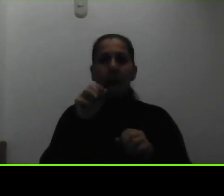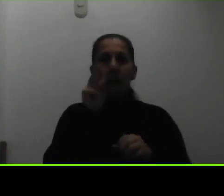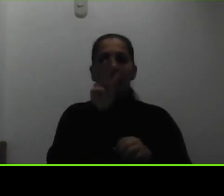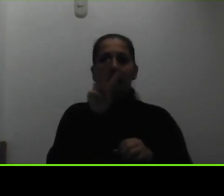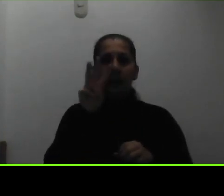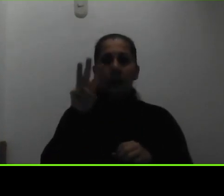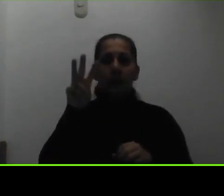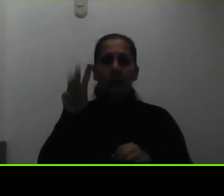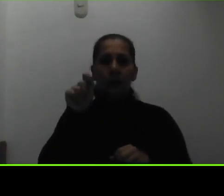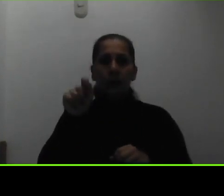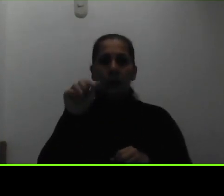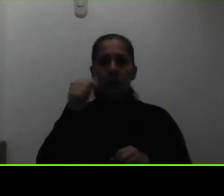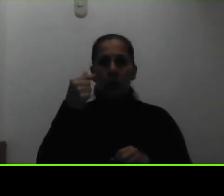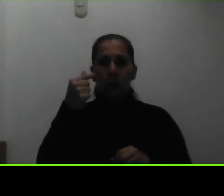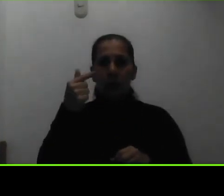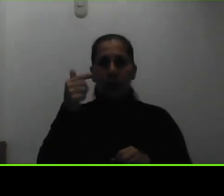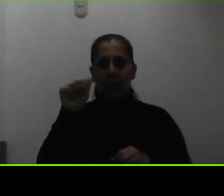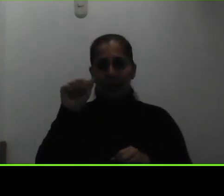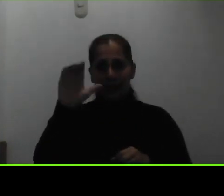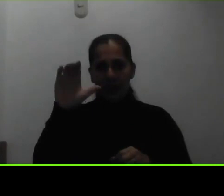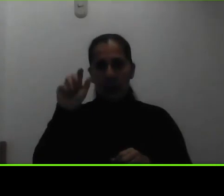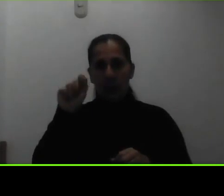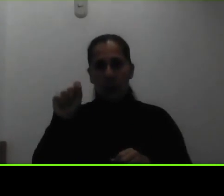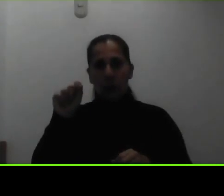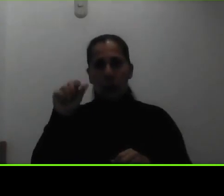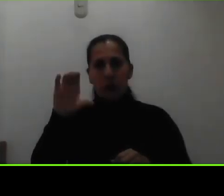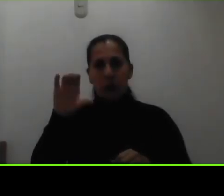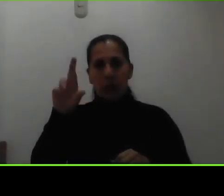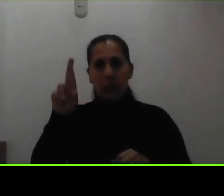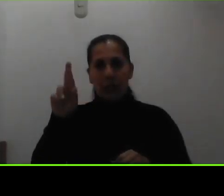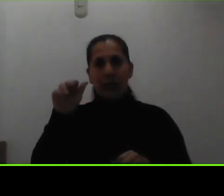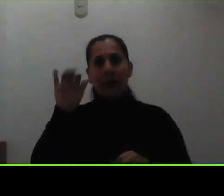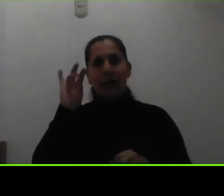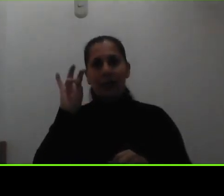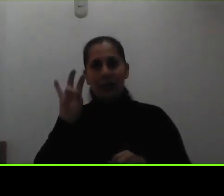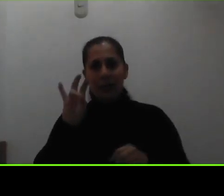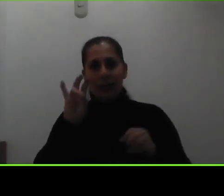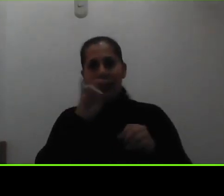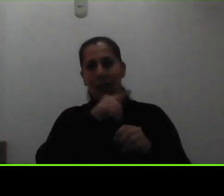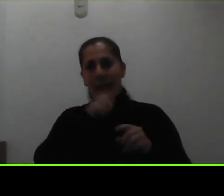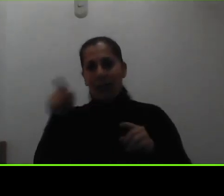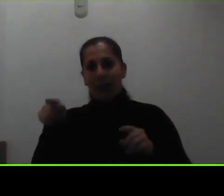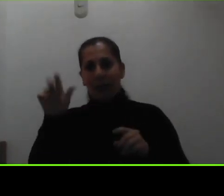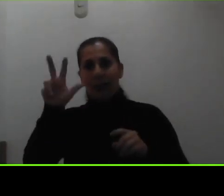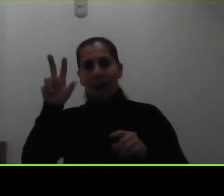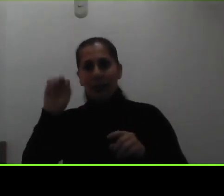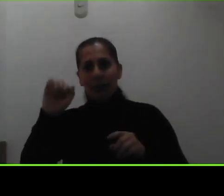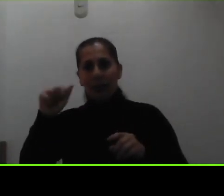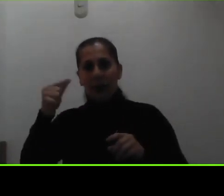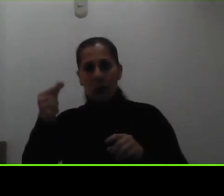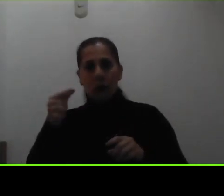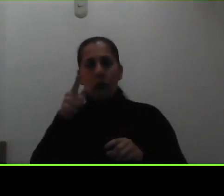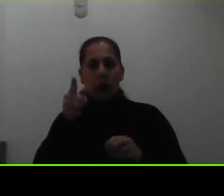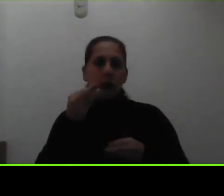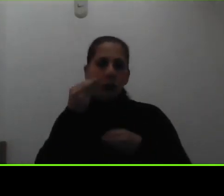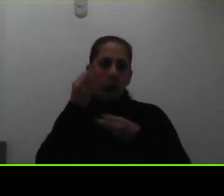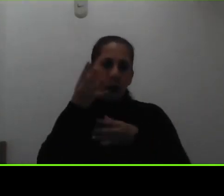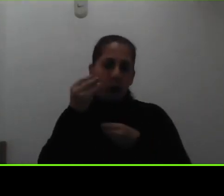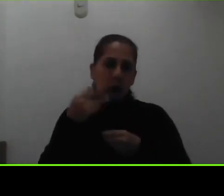.ac.cr del 7 al 30 de agosto esta es una información que nos están consultando